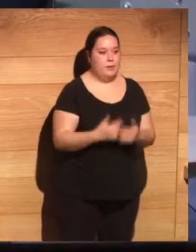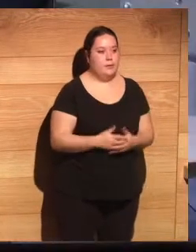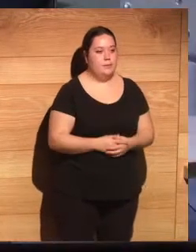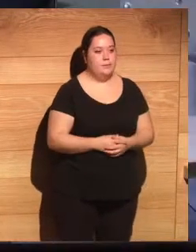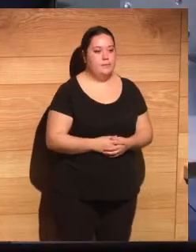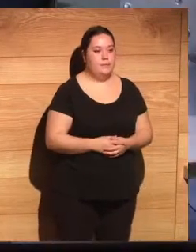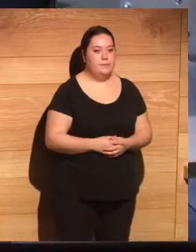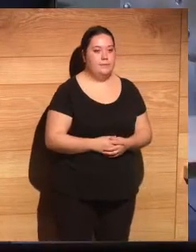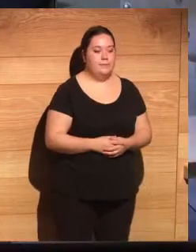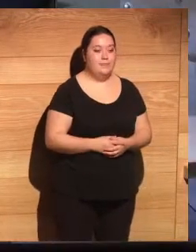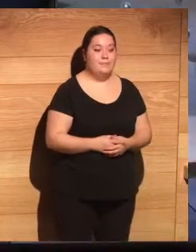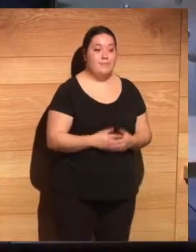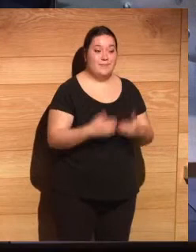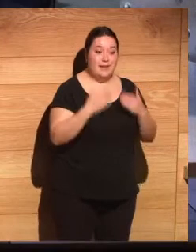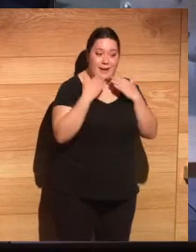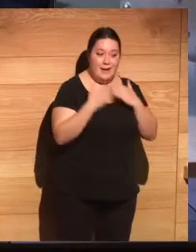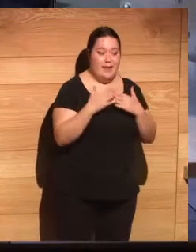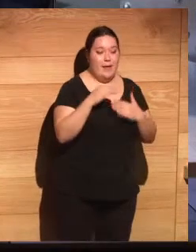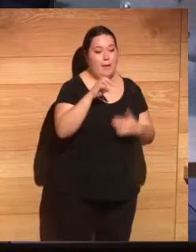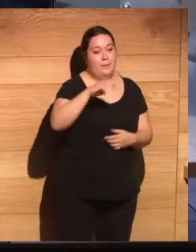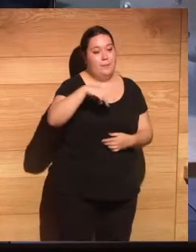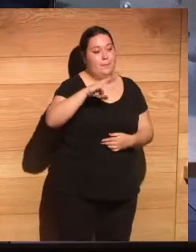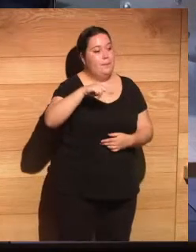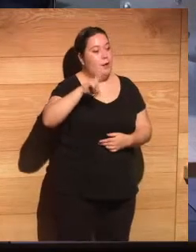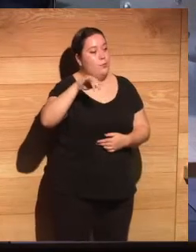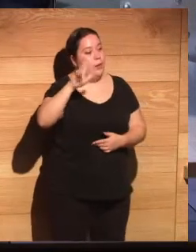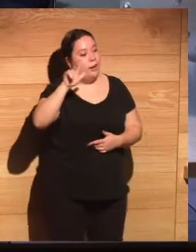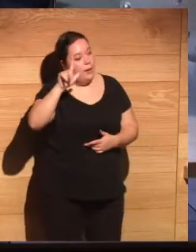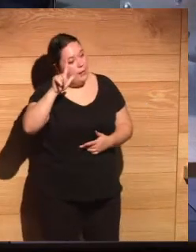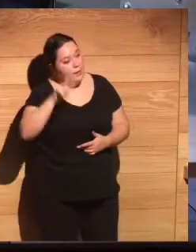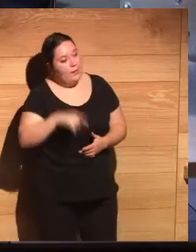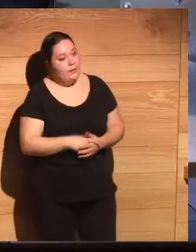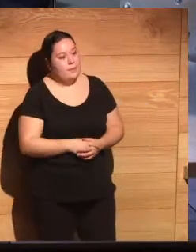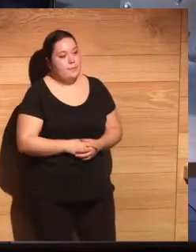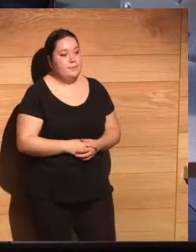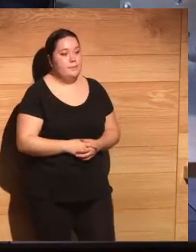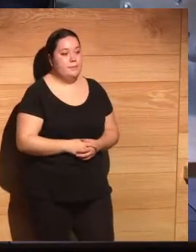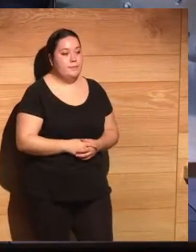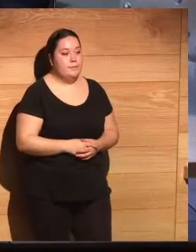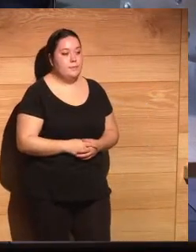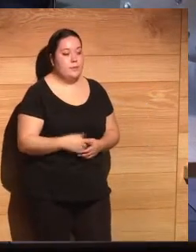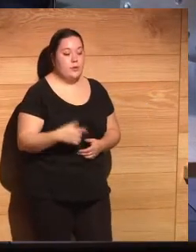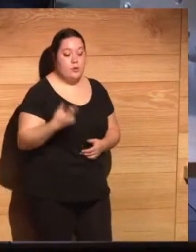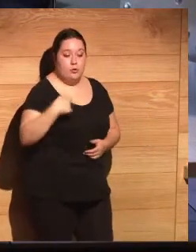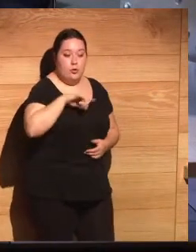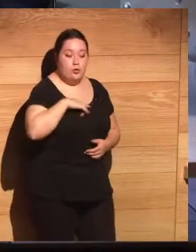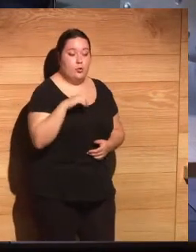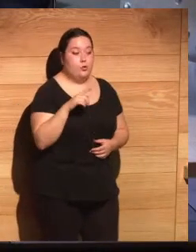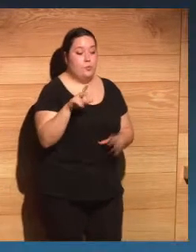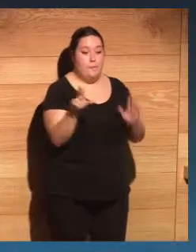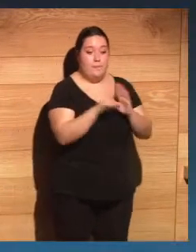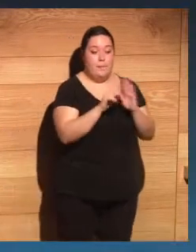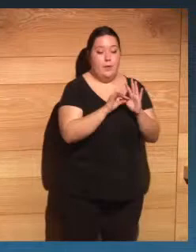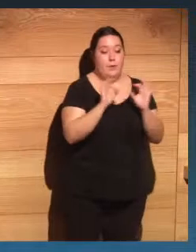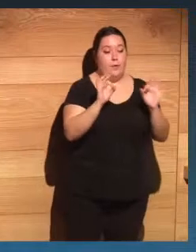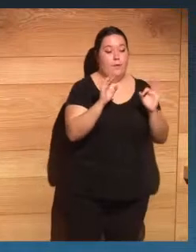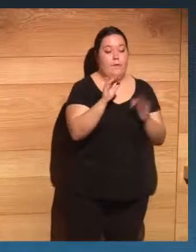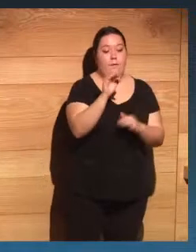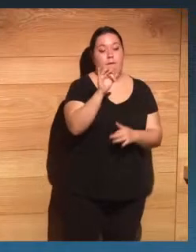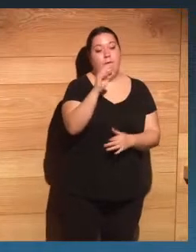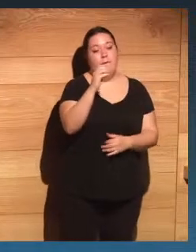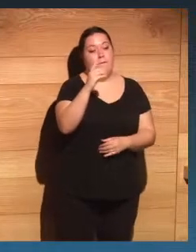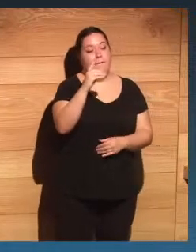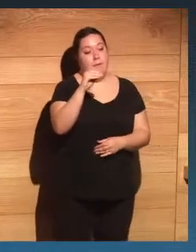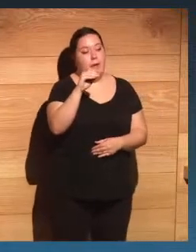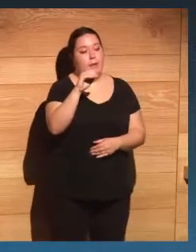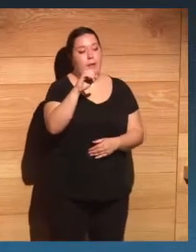Muchas gracias. Muchas gracias, Manuel Pimentel. Y ahora, como ya os comentaba, tenemos un vídeo de Federico Mayor Zaragoza